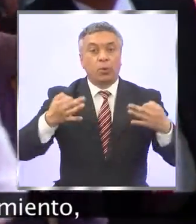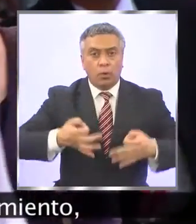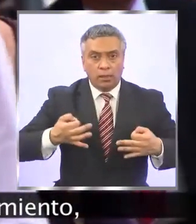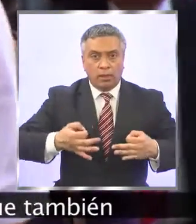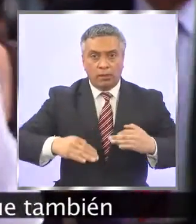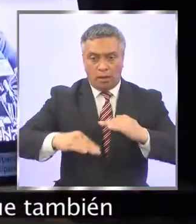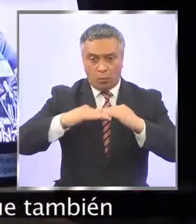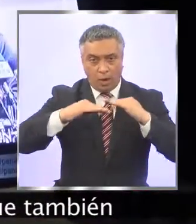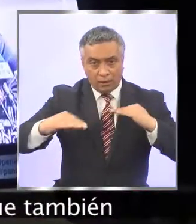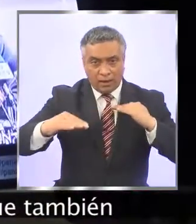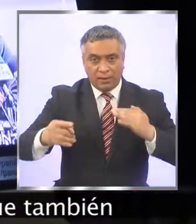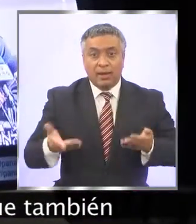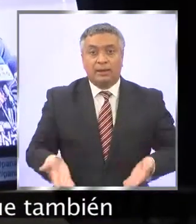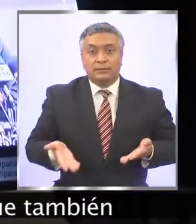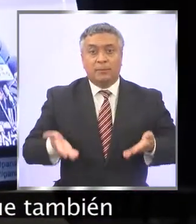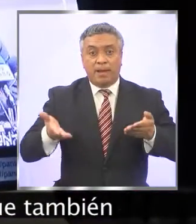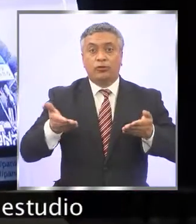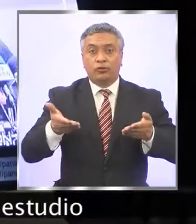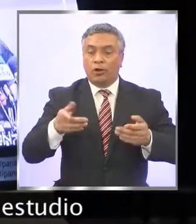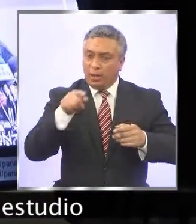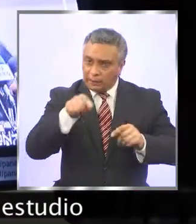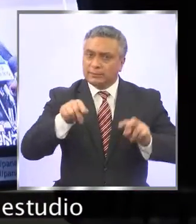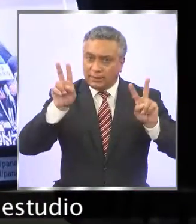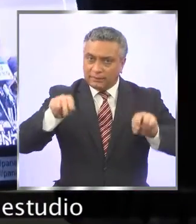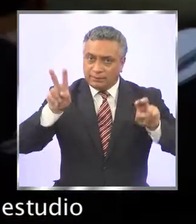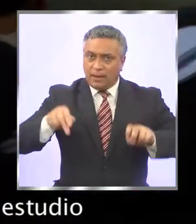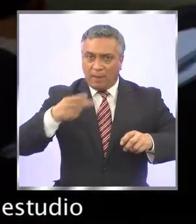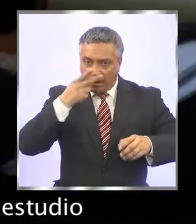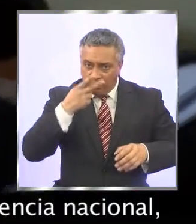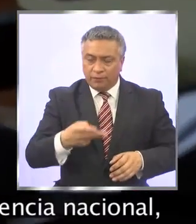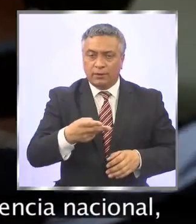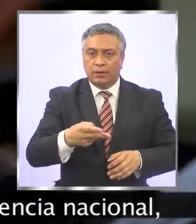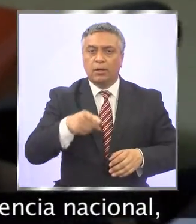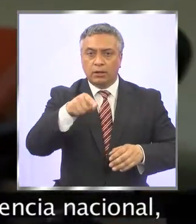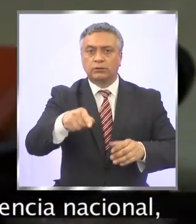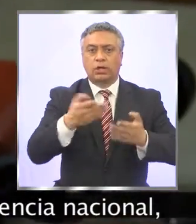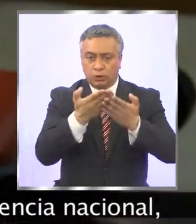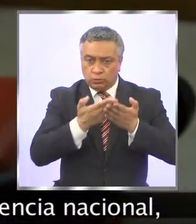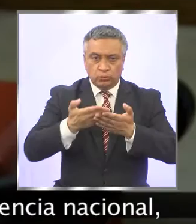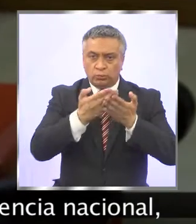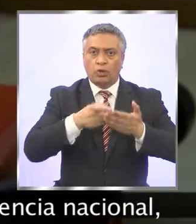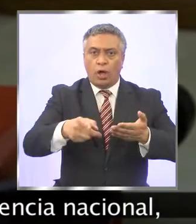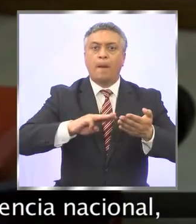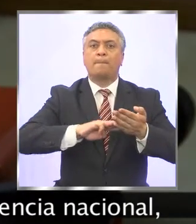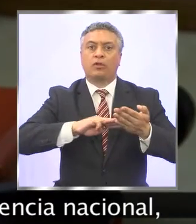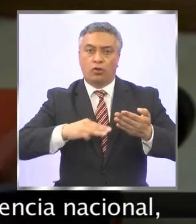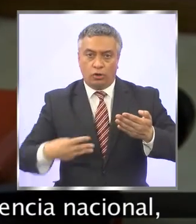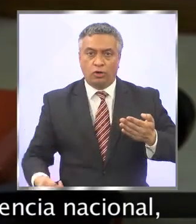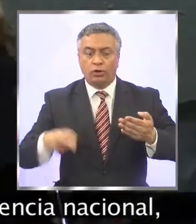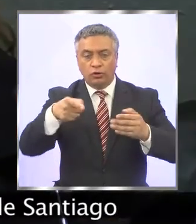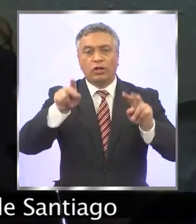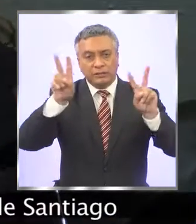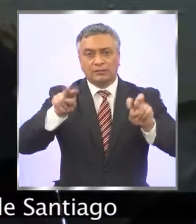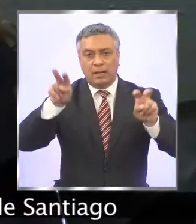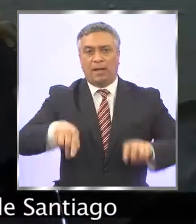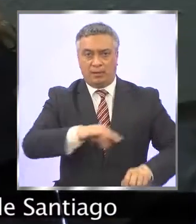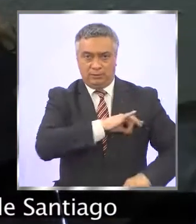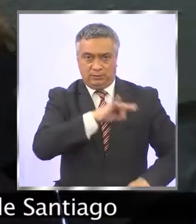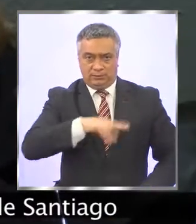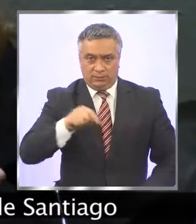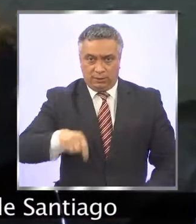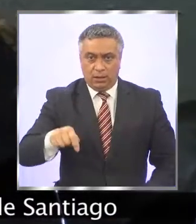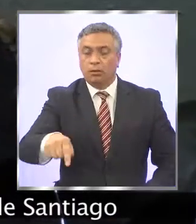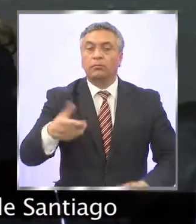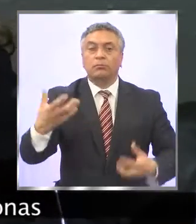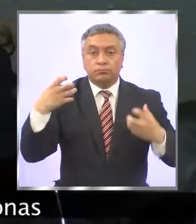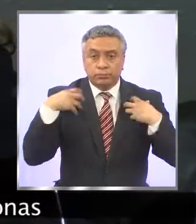crecimiento fueron parte de los temas que también se abordaron en el primer estudio multimetodológico sobre contingencia nacional, realizado por la